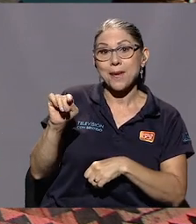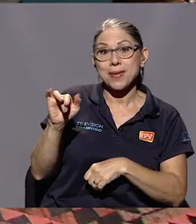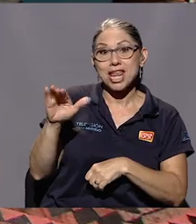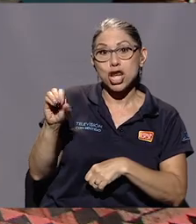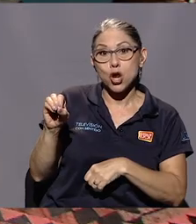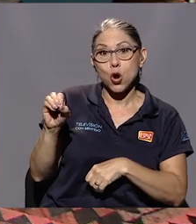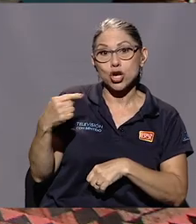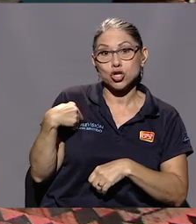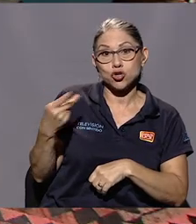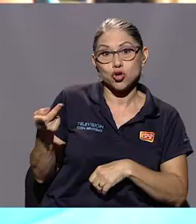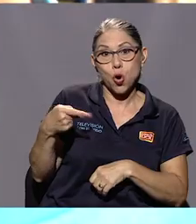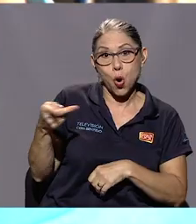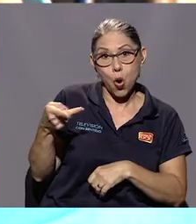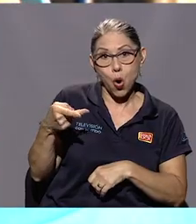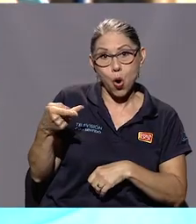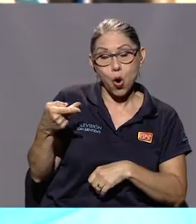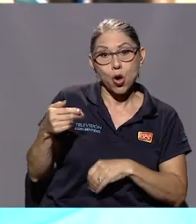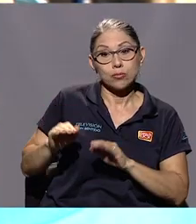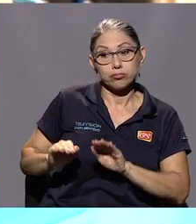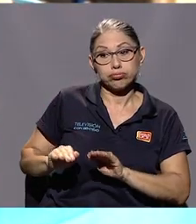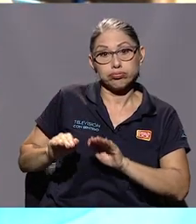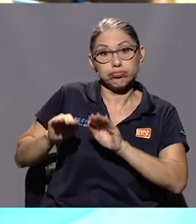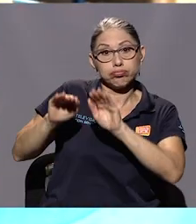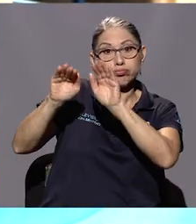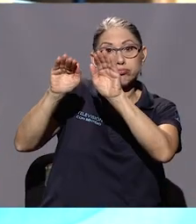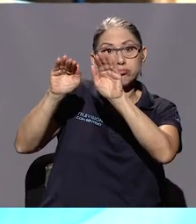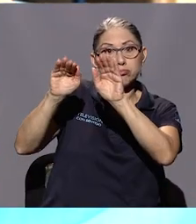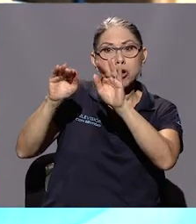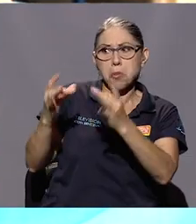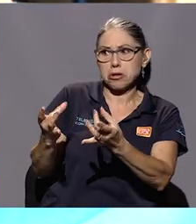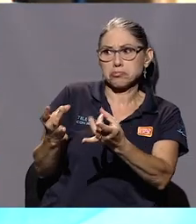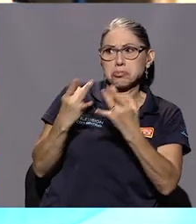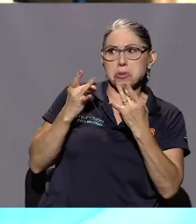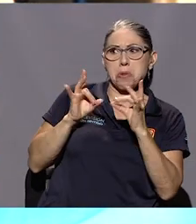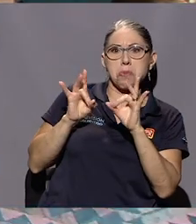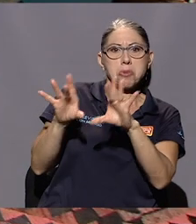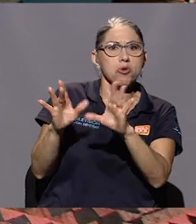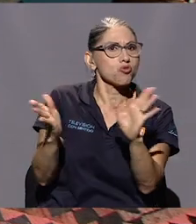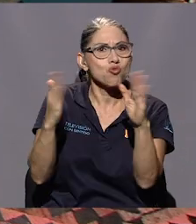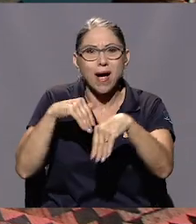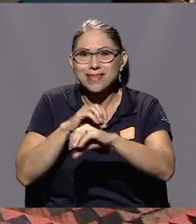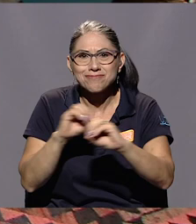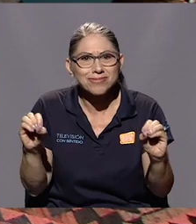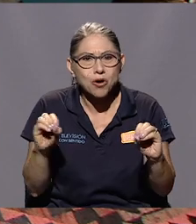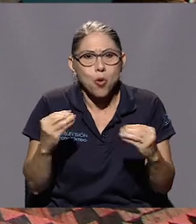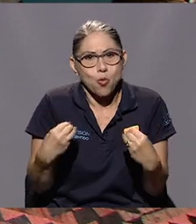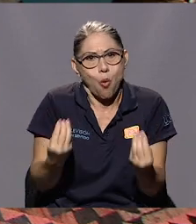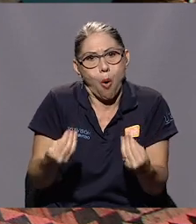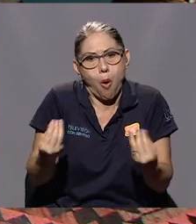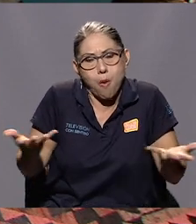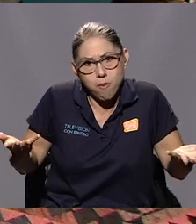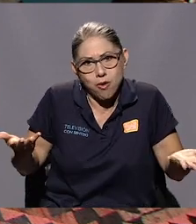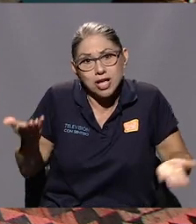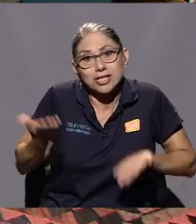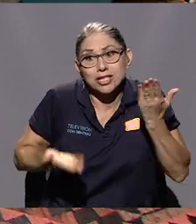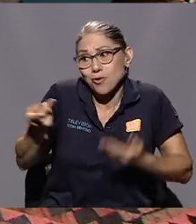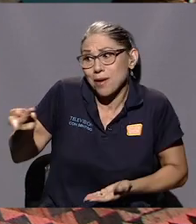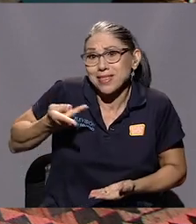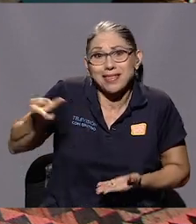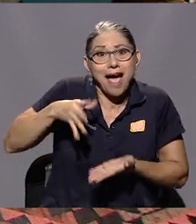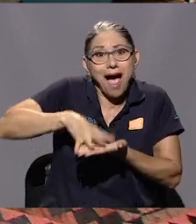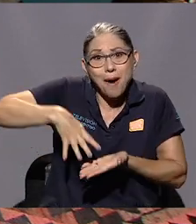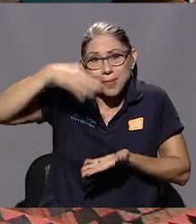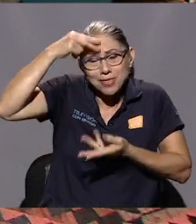Emilio y yo llegáramos a grandes. No hay odio de por medio. ¿Cómo va haber odio si